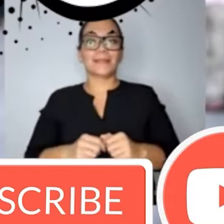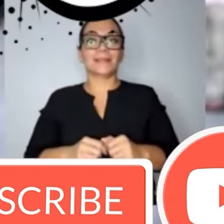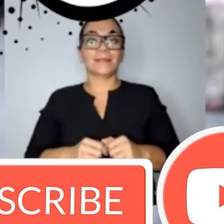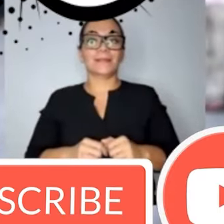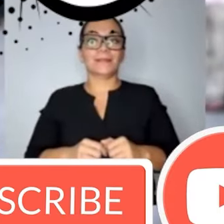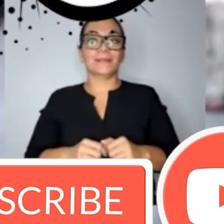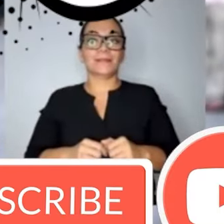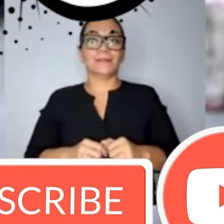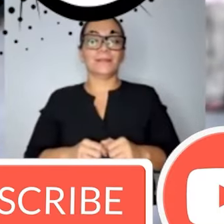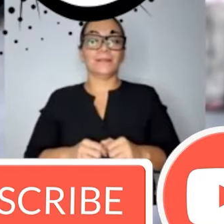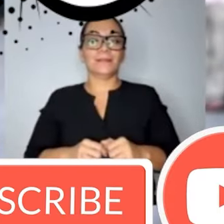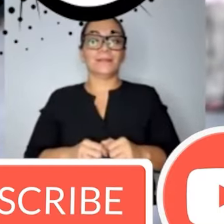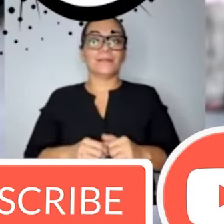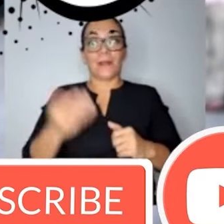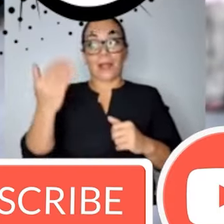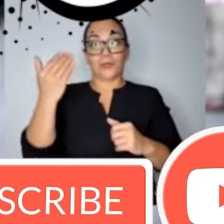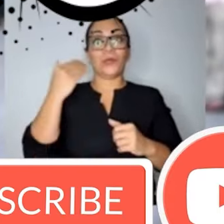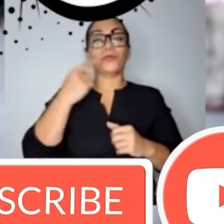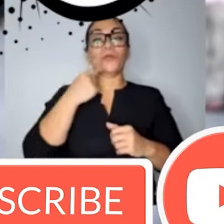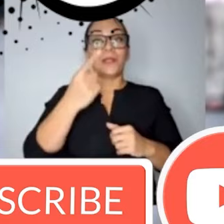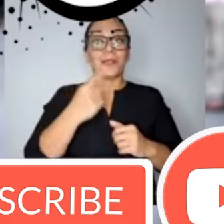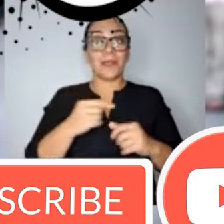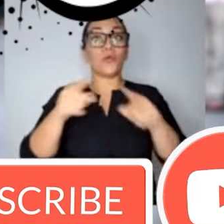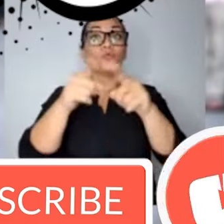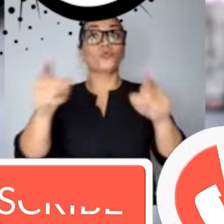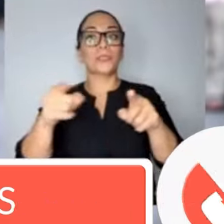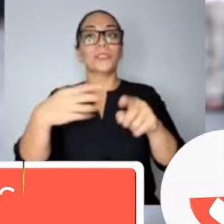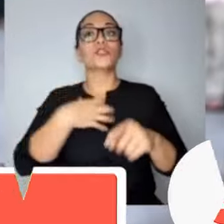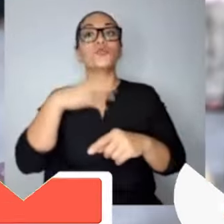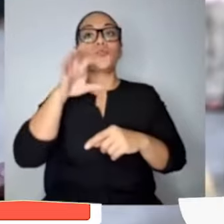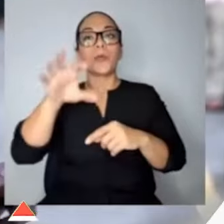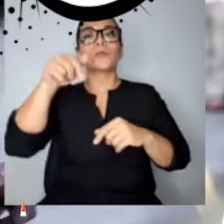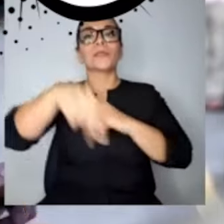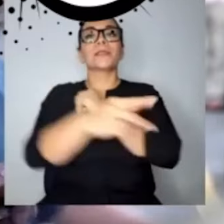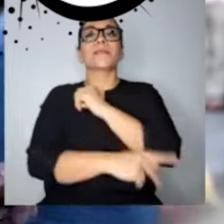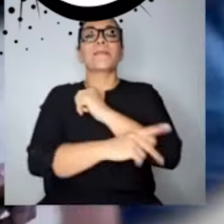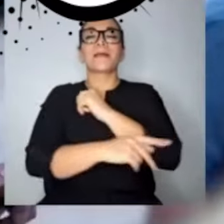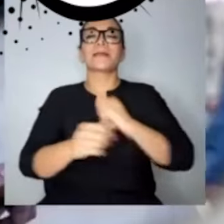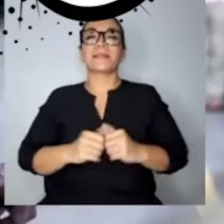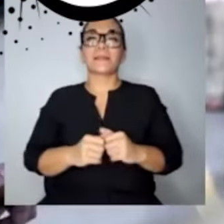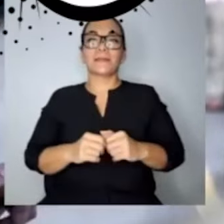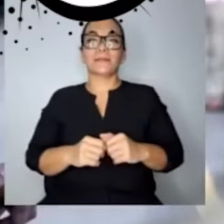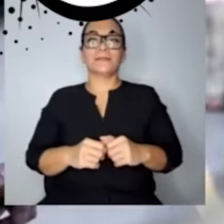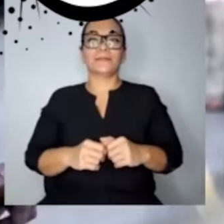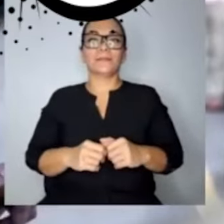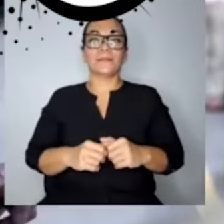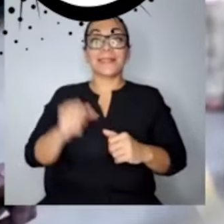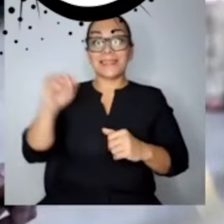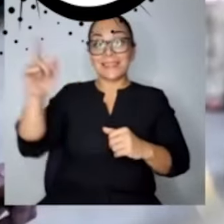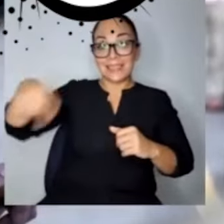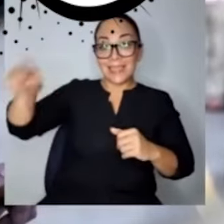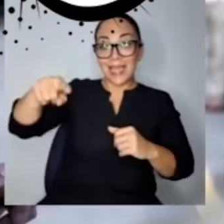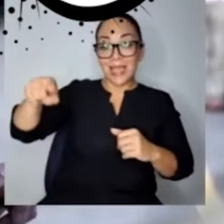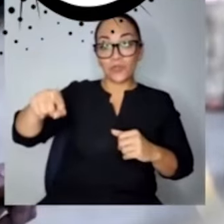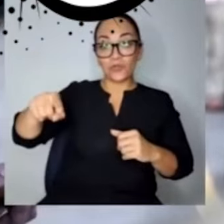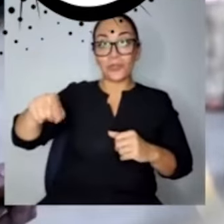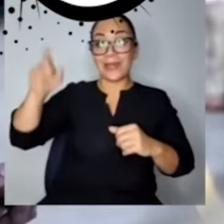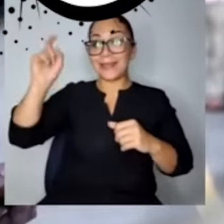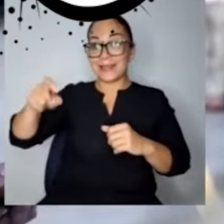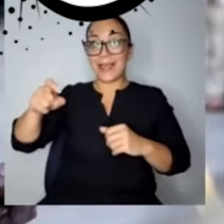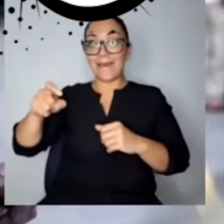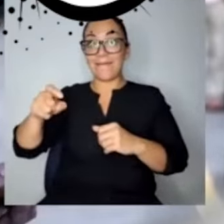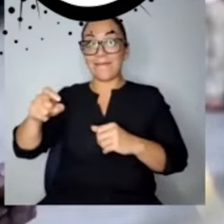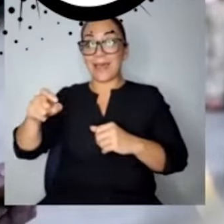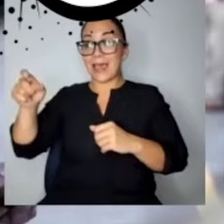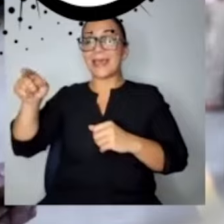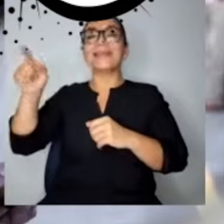Y hace un rato les decía, ustedes son los dueños de este país. Si ellos tienen que tener galillo, ustedes